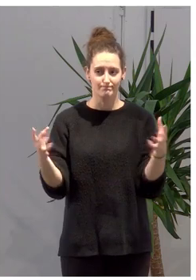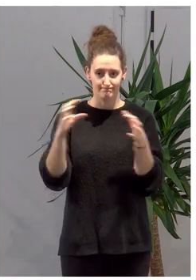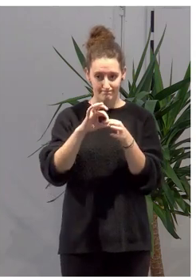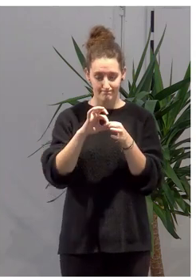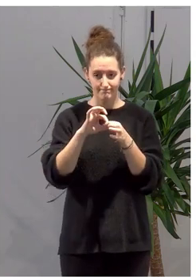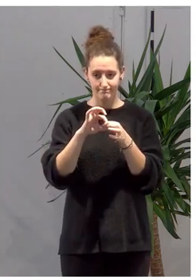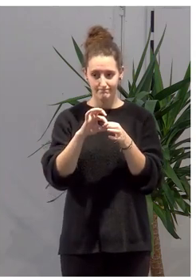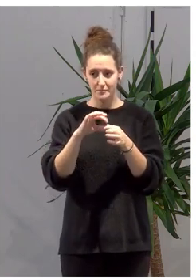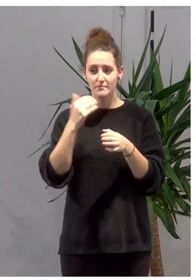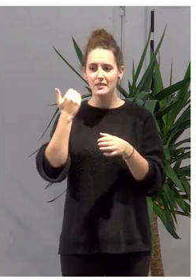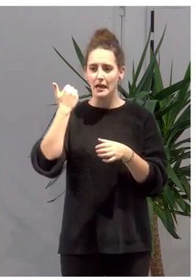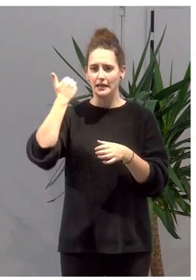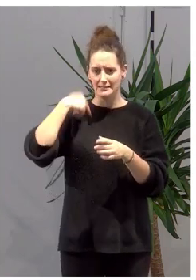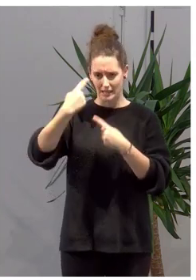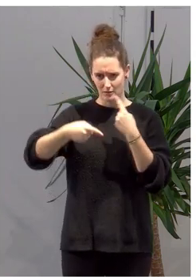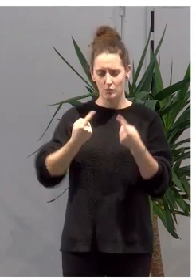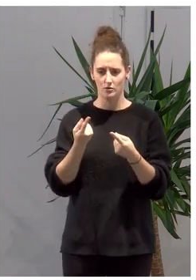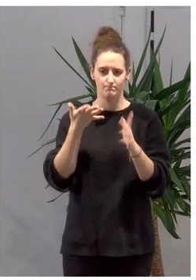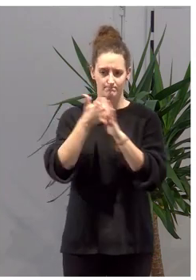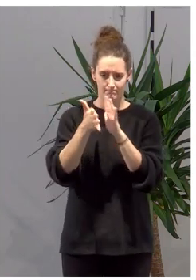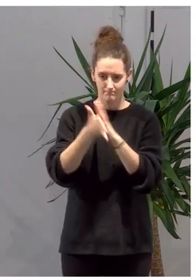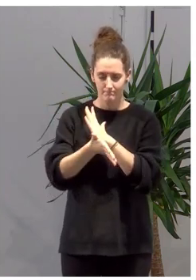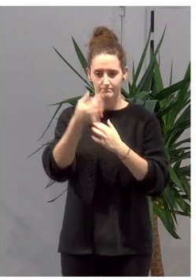Bueno, ya os van a explicar un poquito más.